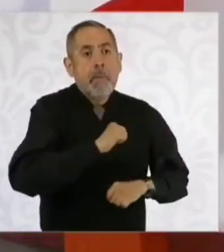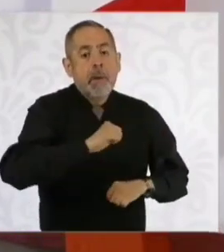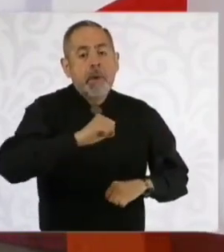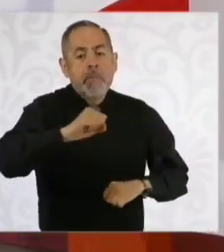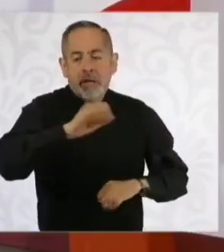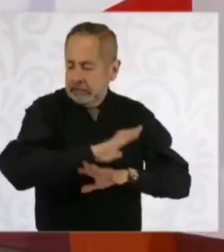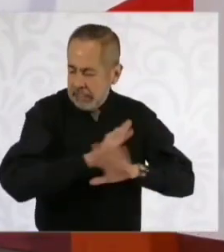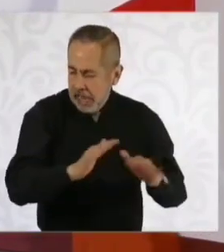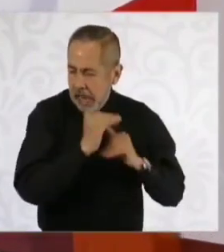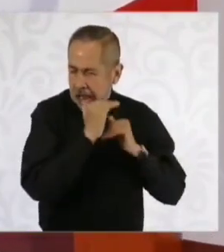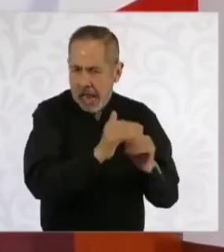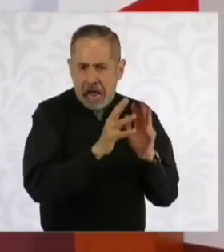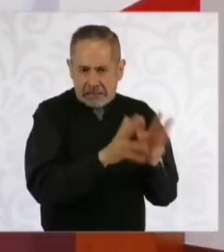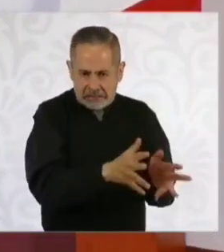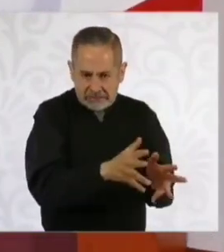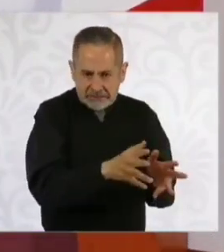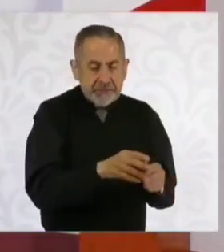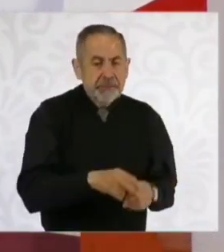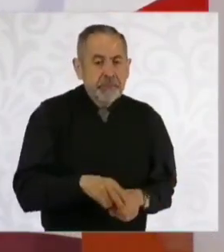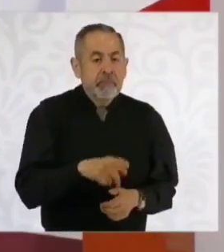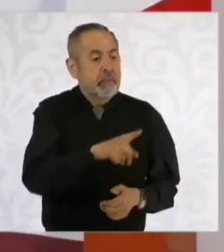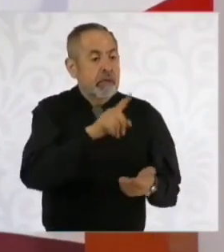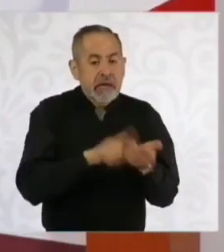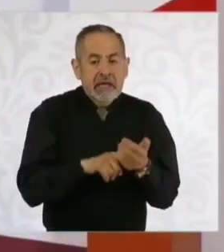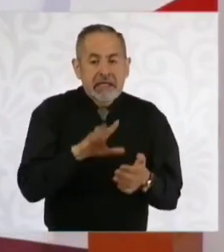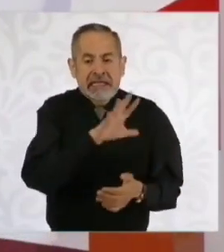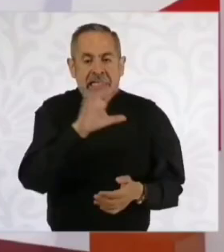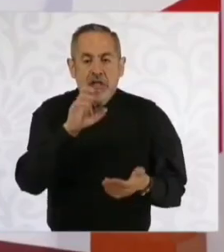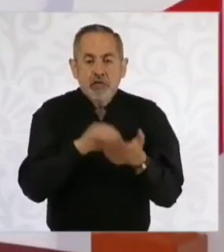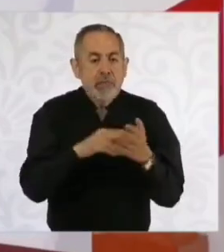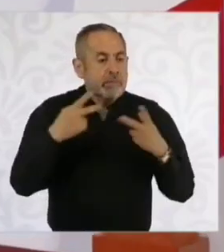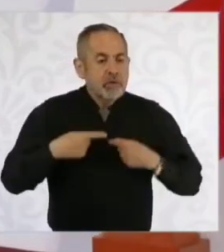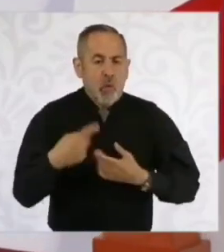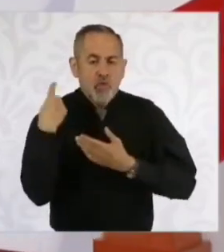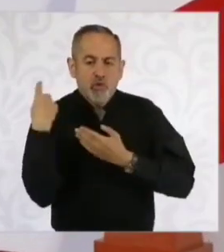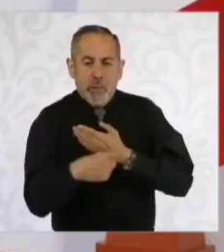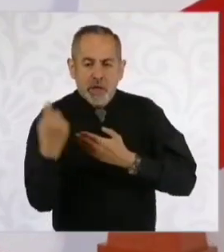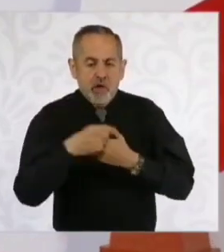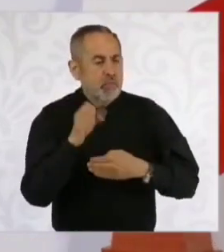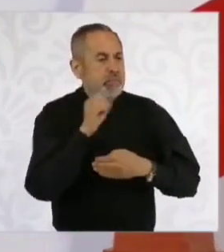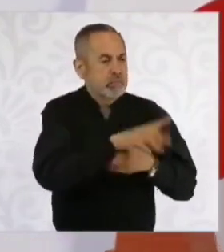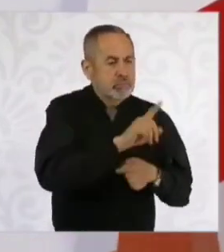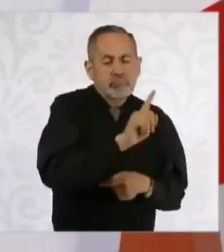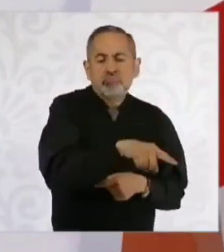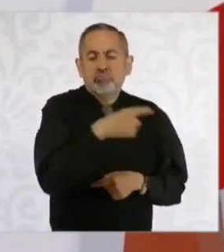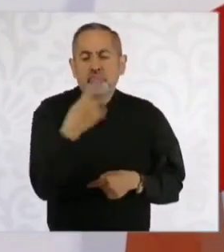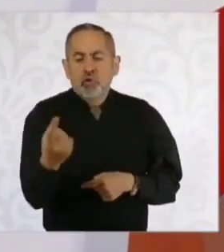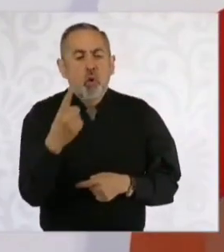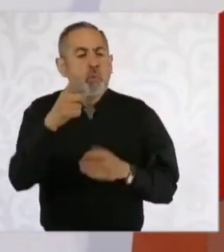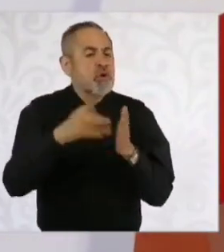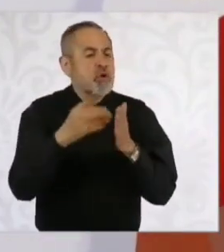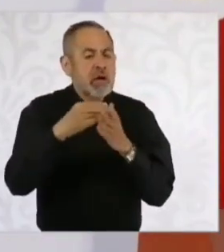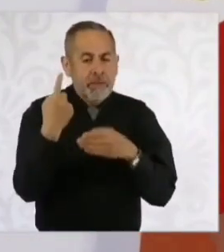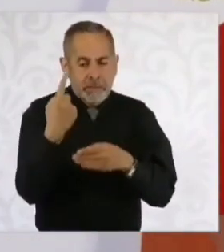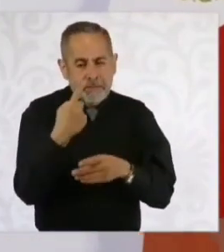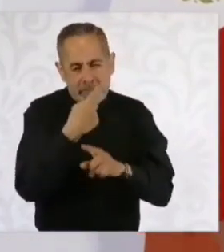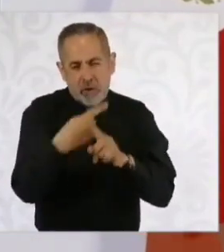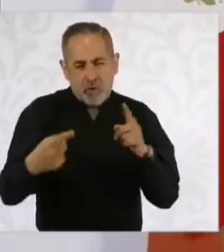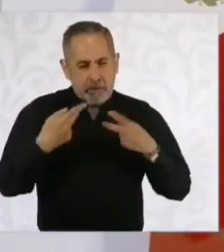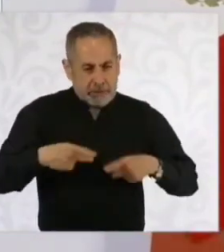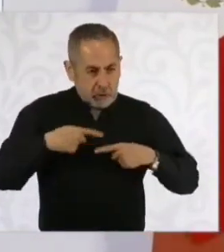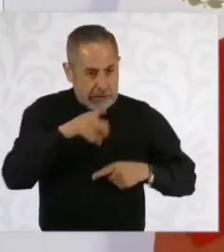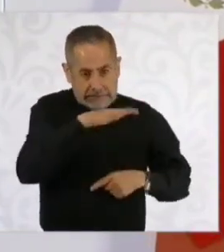500 mil se hace todo de manera automática y otro millón y medio, una parte de